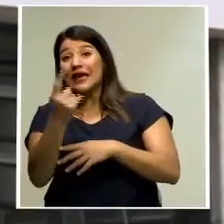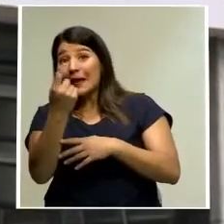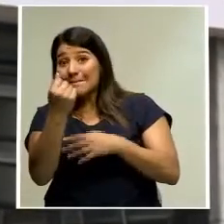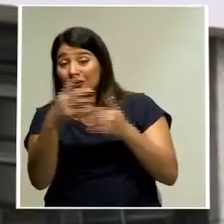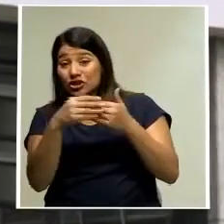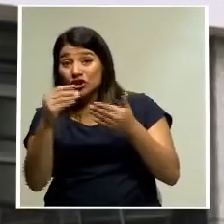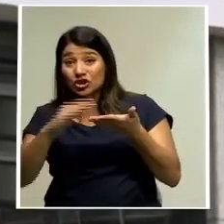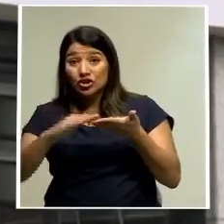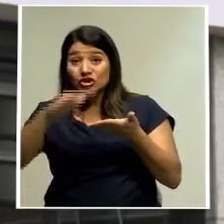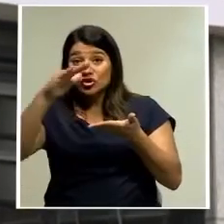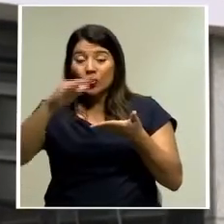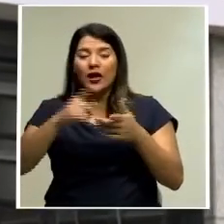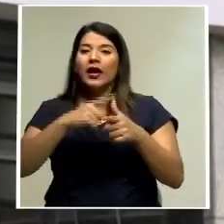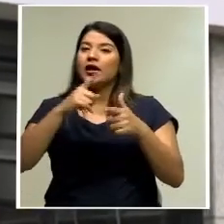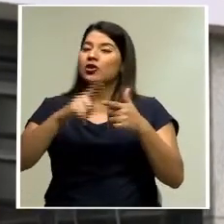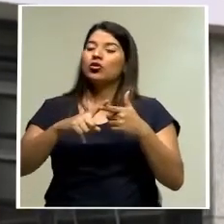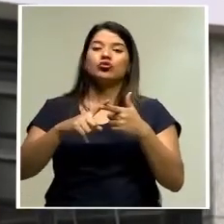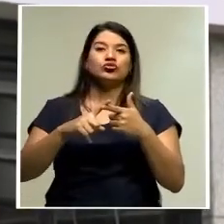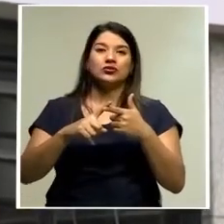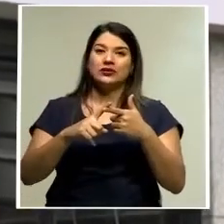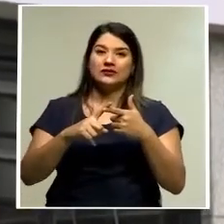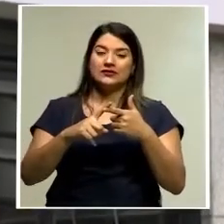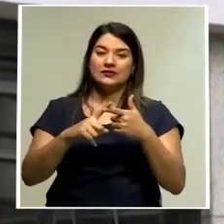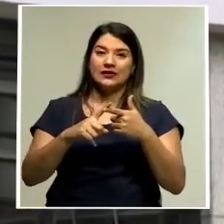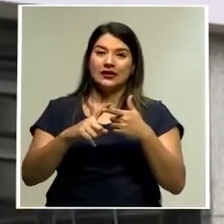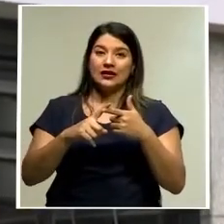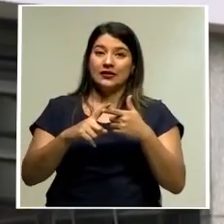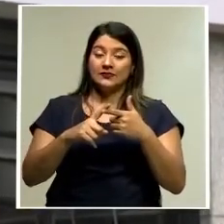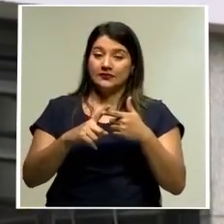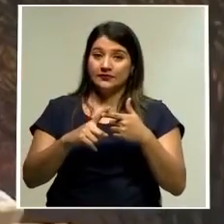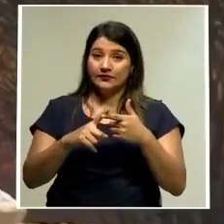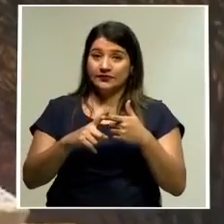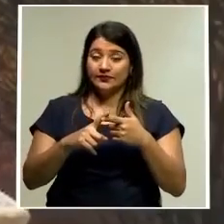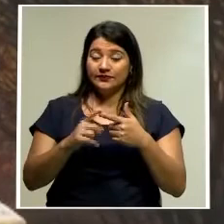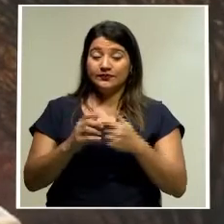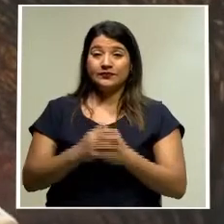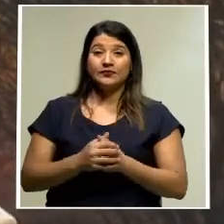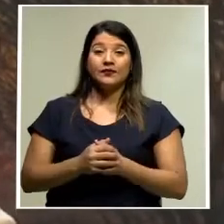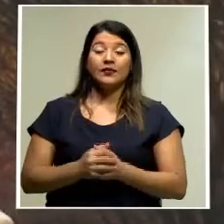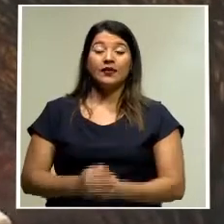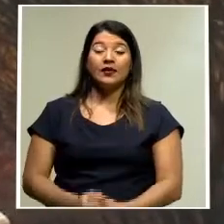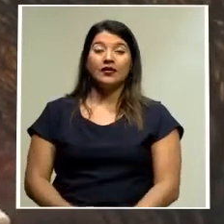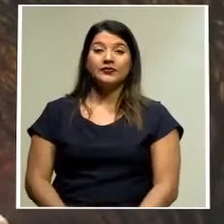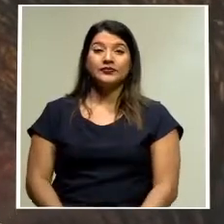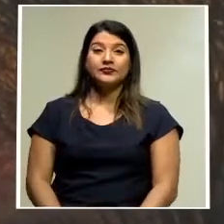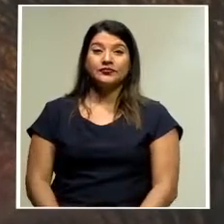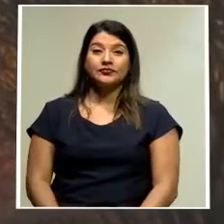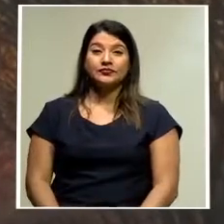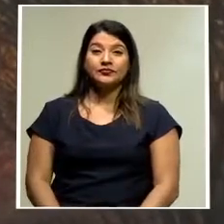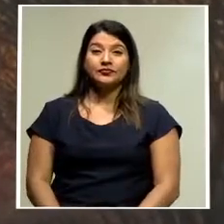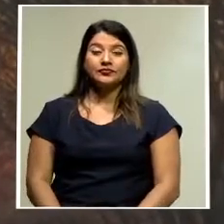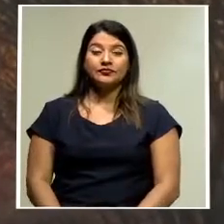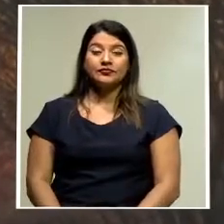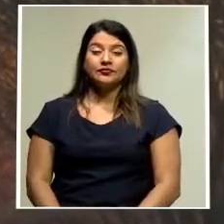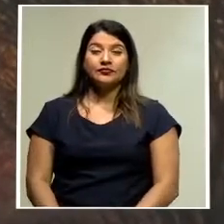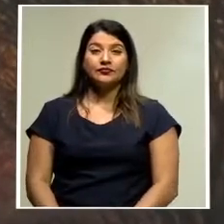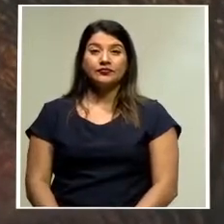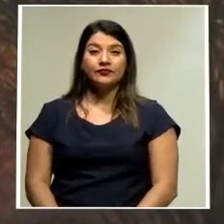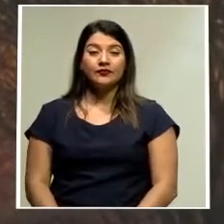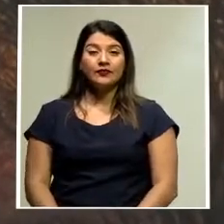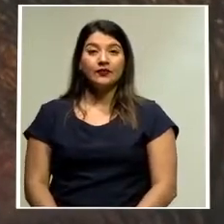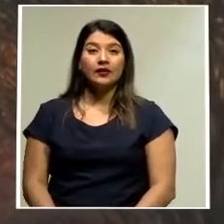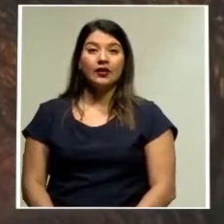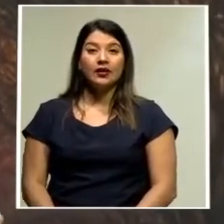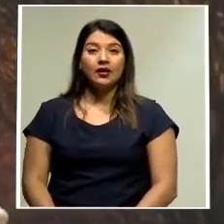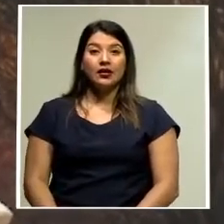inconstitucionalidades, pues el proyecto sigue y se genera, digamos, se